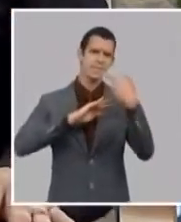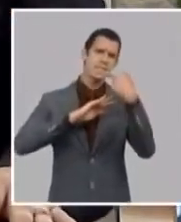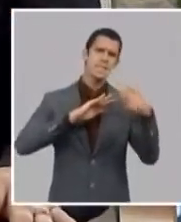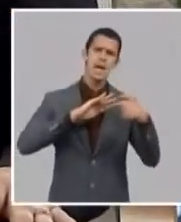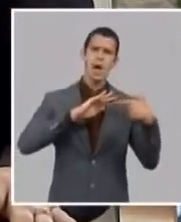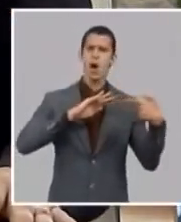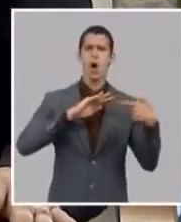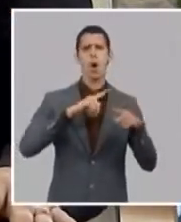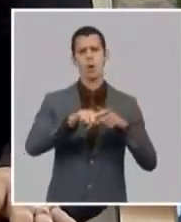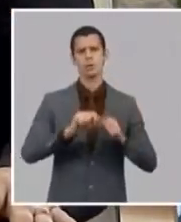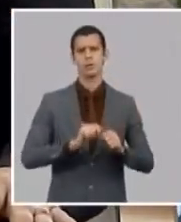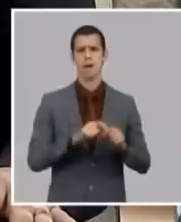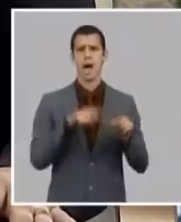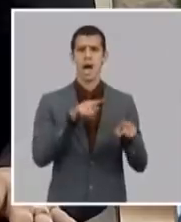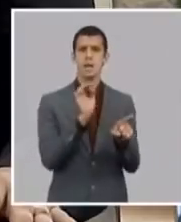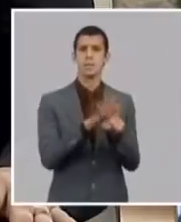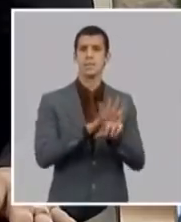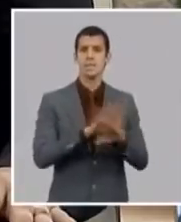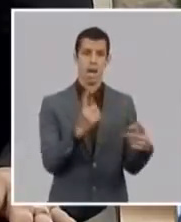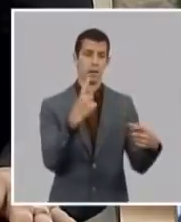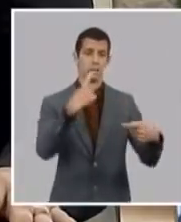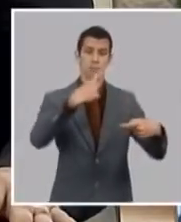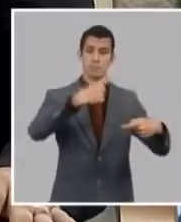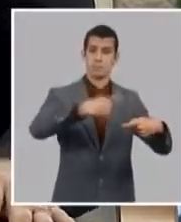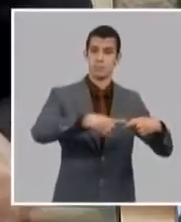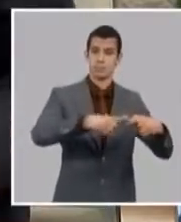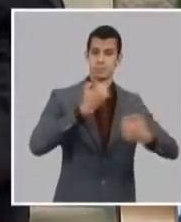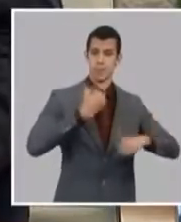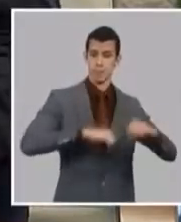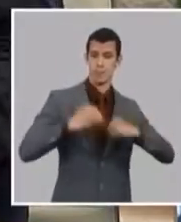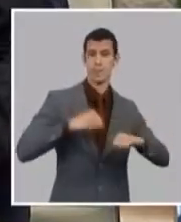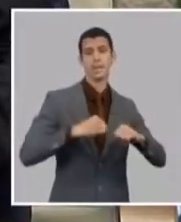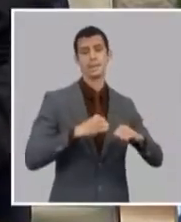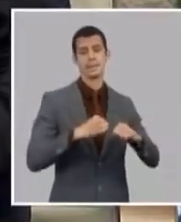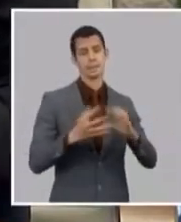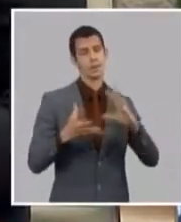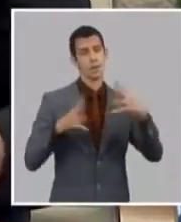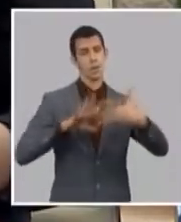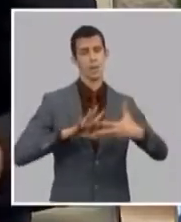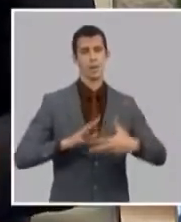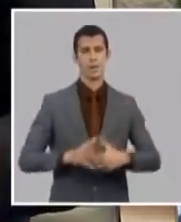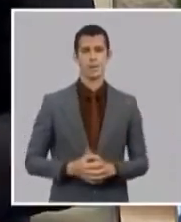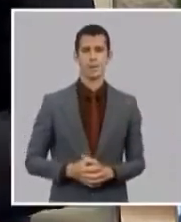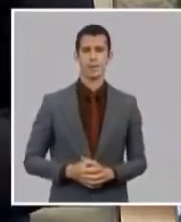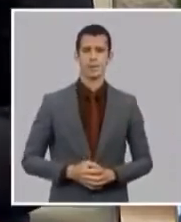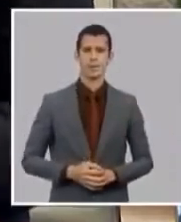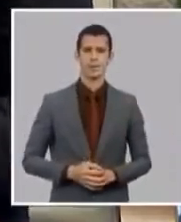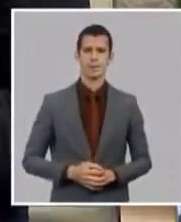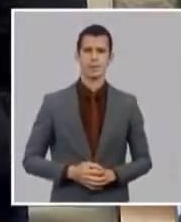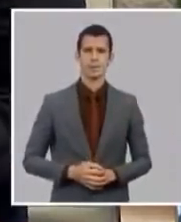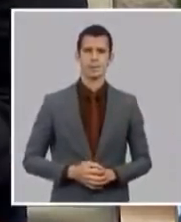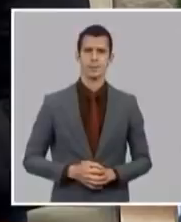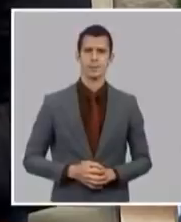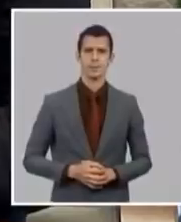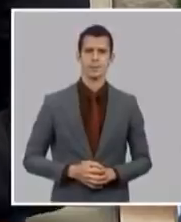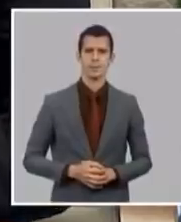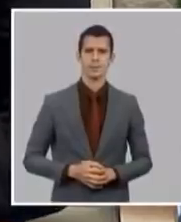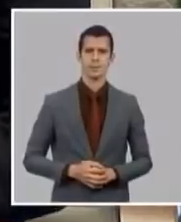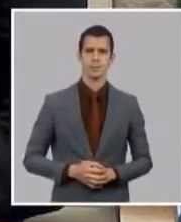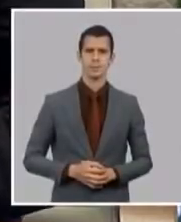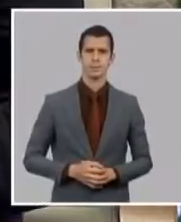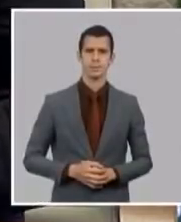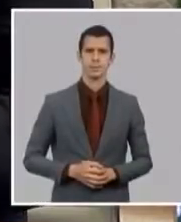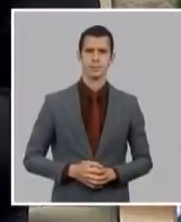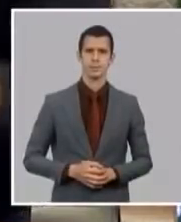hijos etcétera entonces estas personas que se ha estudiado hay un levantamiento incluso